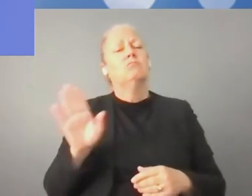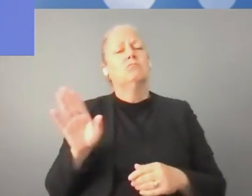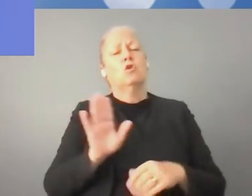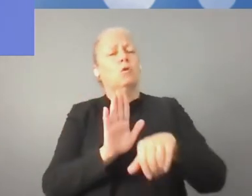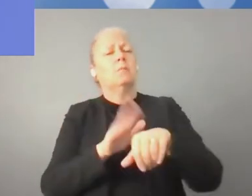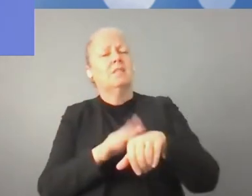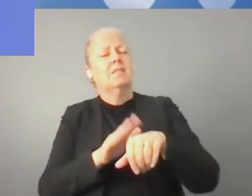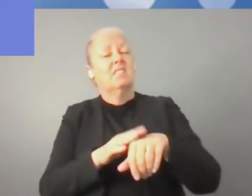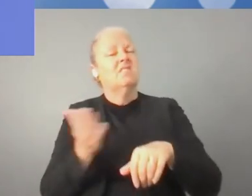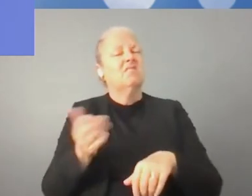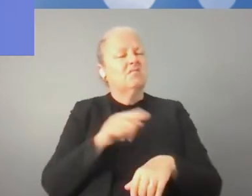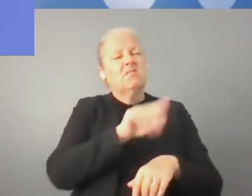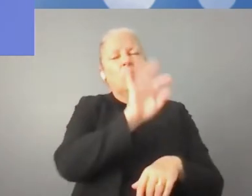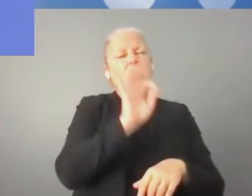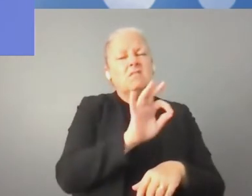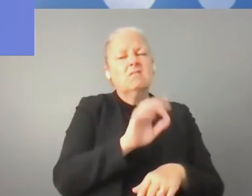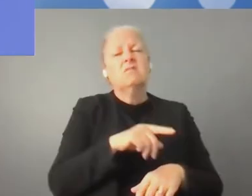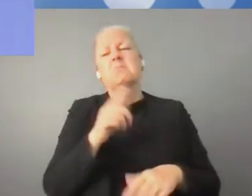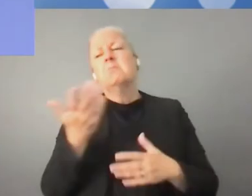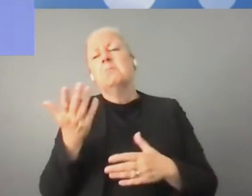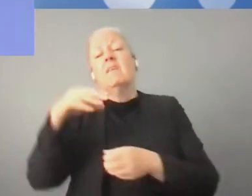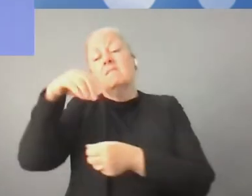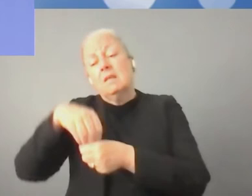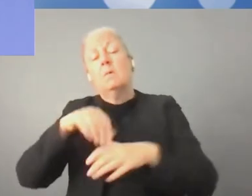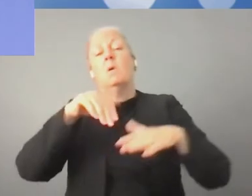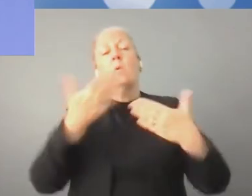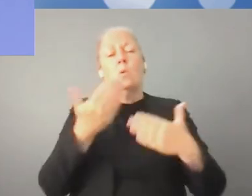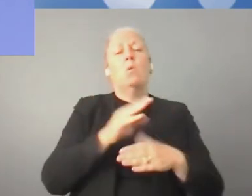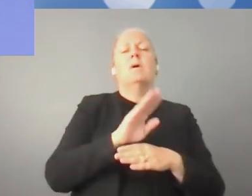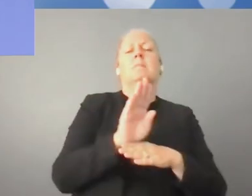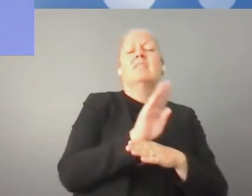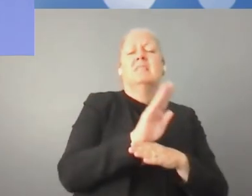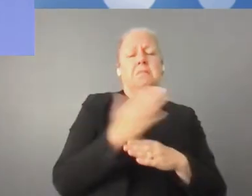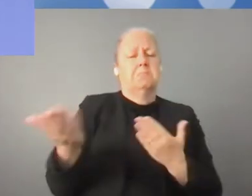acceso de las startups a esta Internet supermoderna.